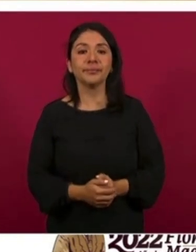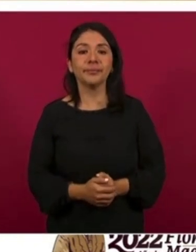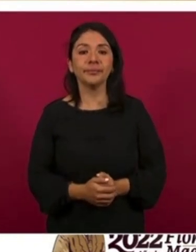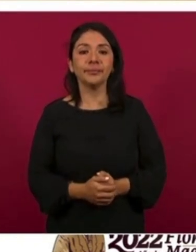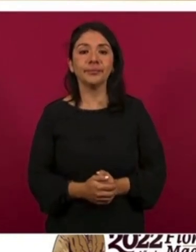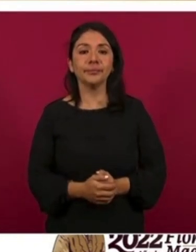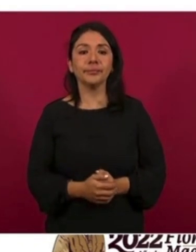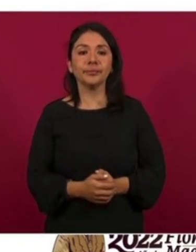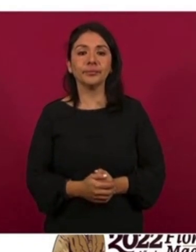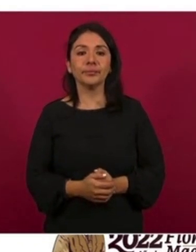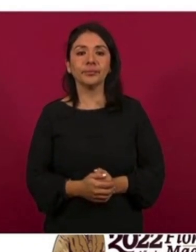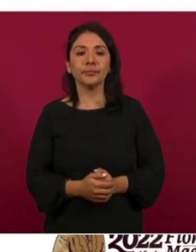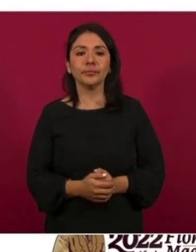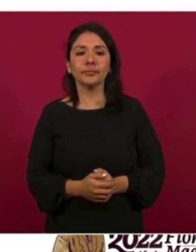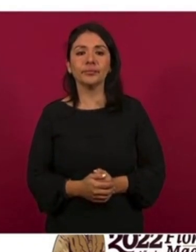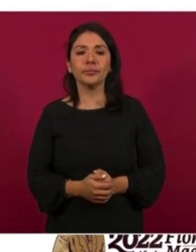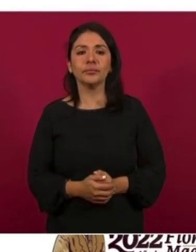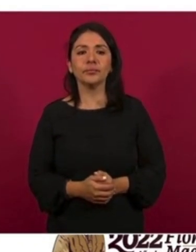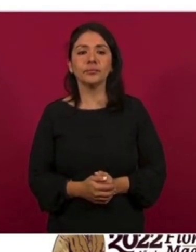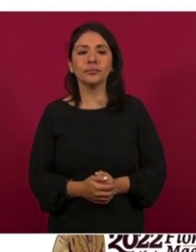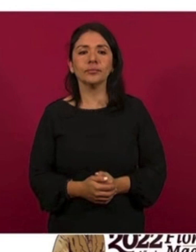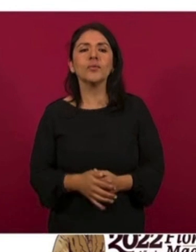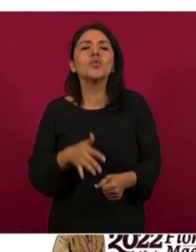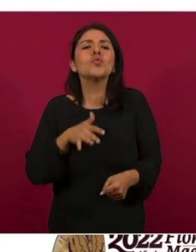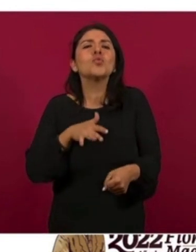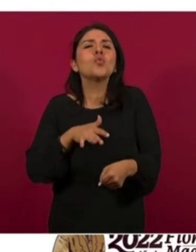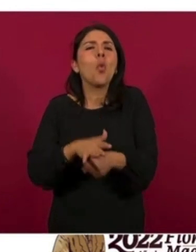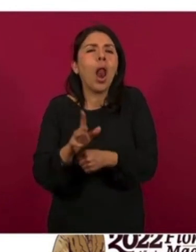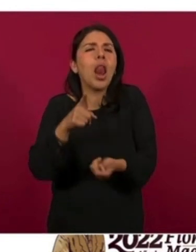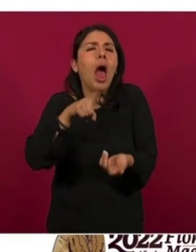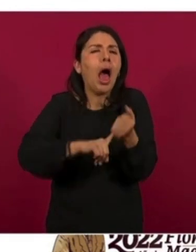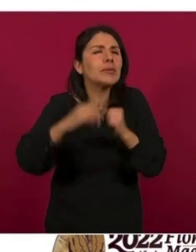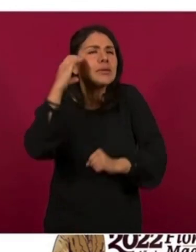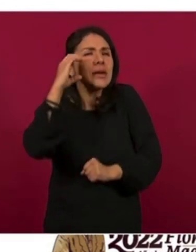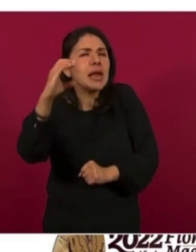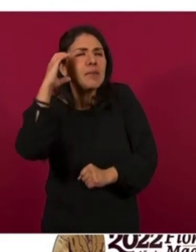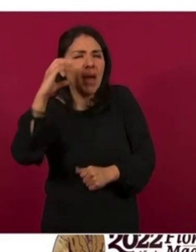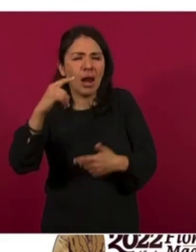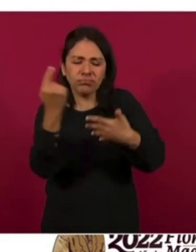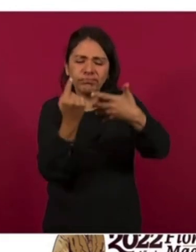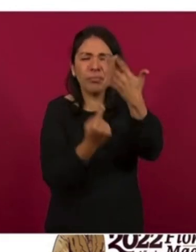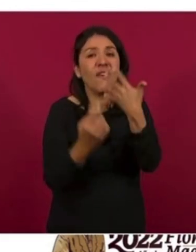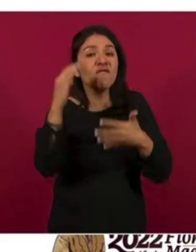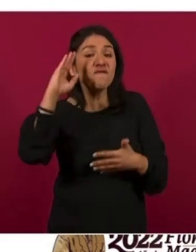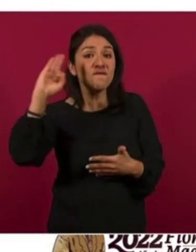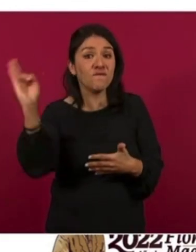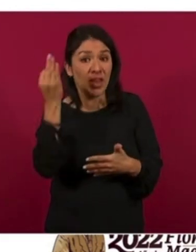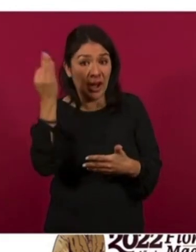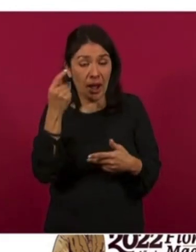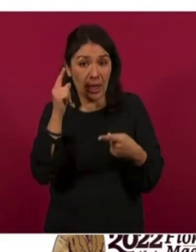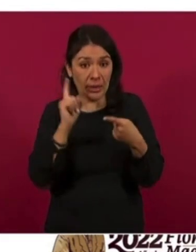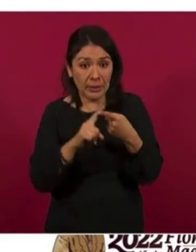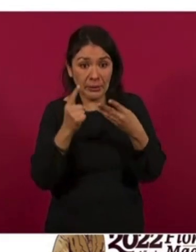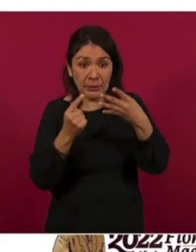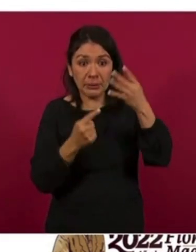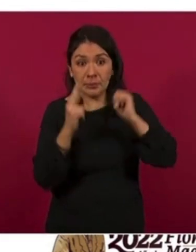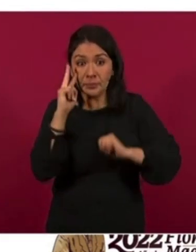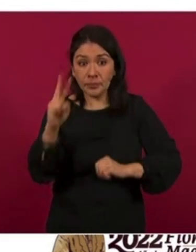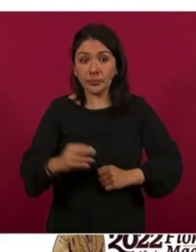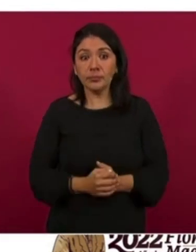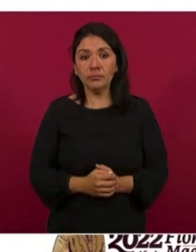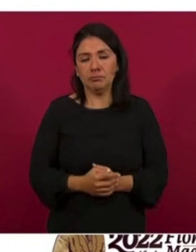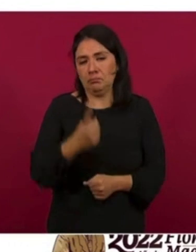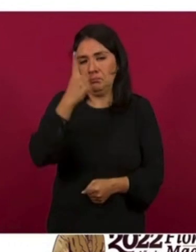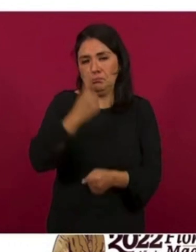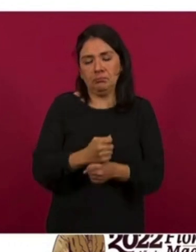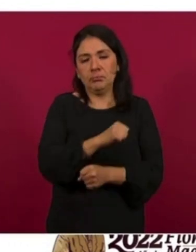están algunas reducciones de algunos delitos que tuvimos en su mayoría en